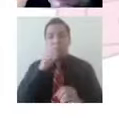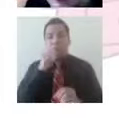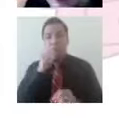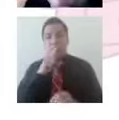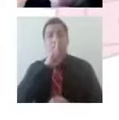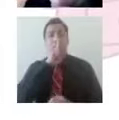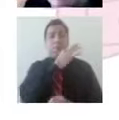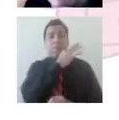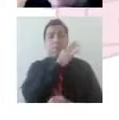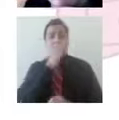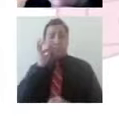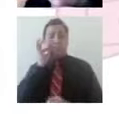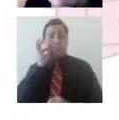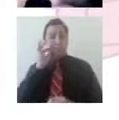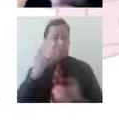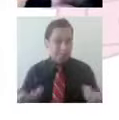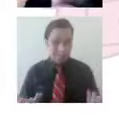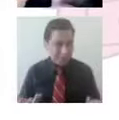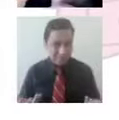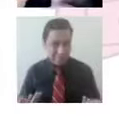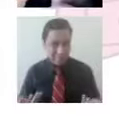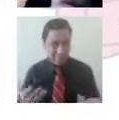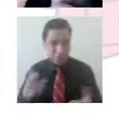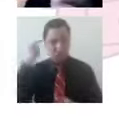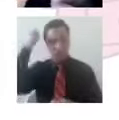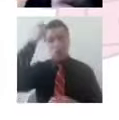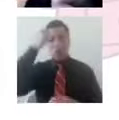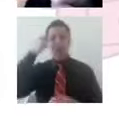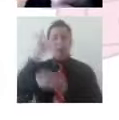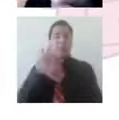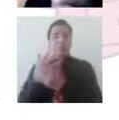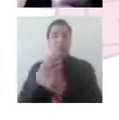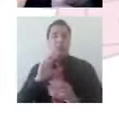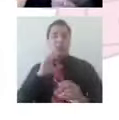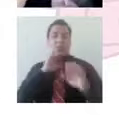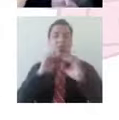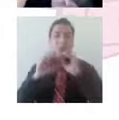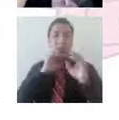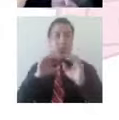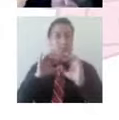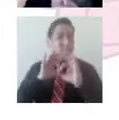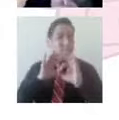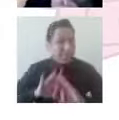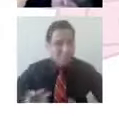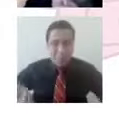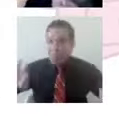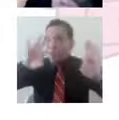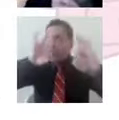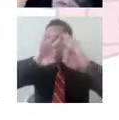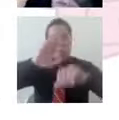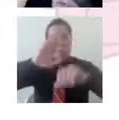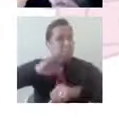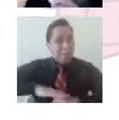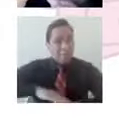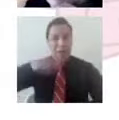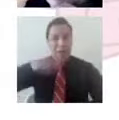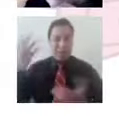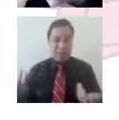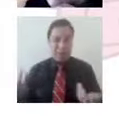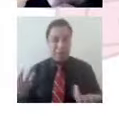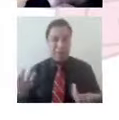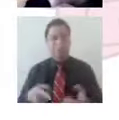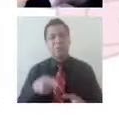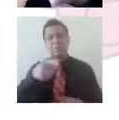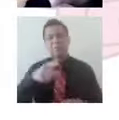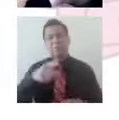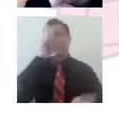es comunicación. Y entonces, aquí tenemos un poco que hablar, aparte de quitar la cuestión de los estigmas que